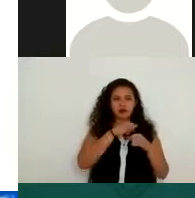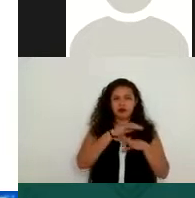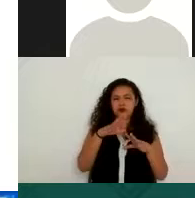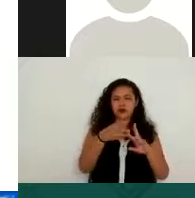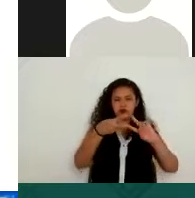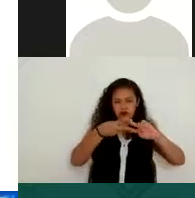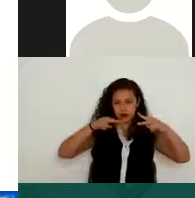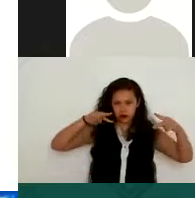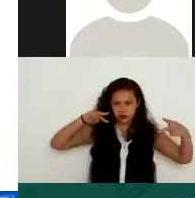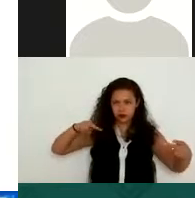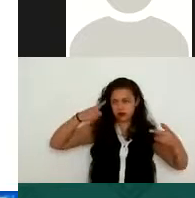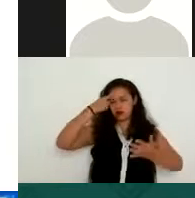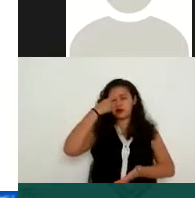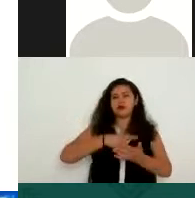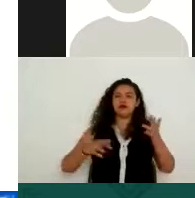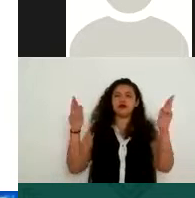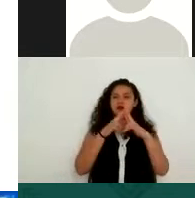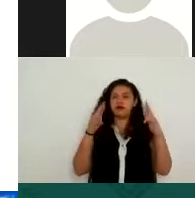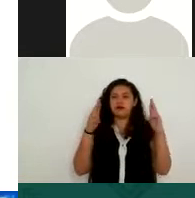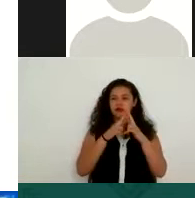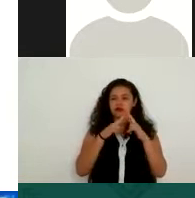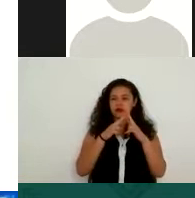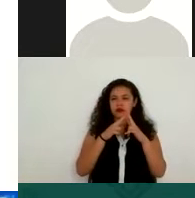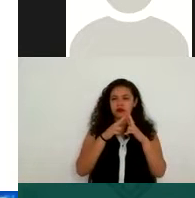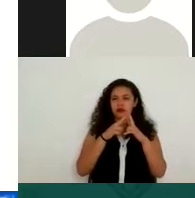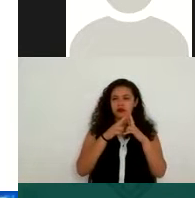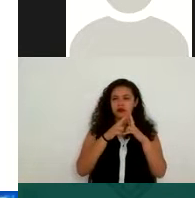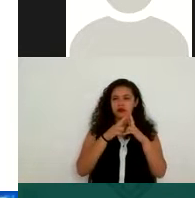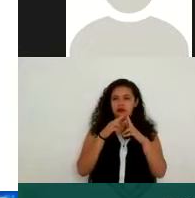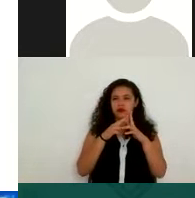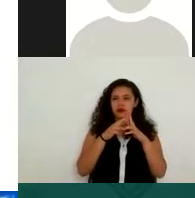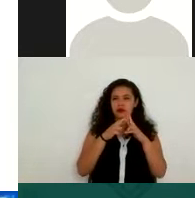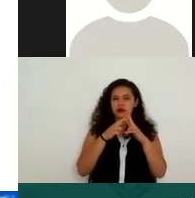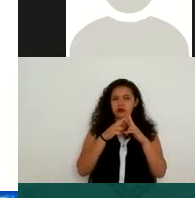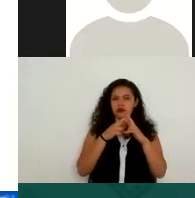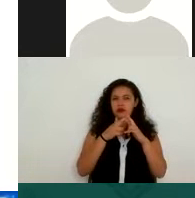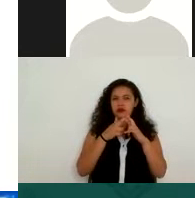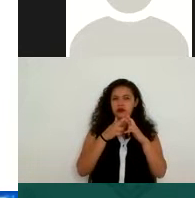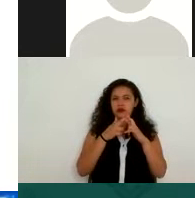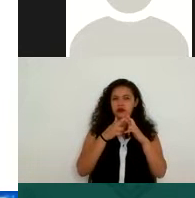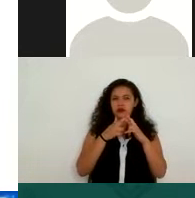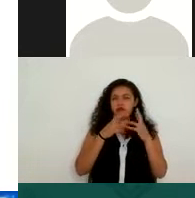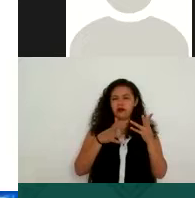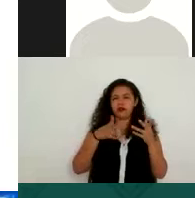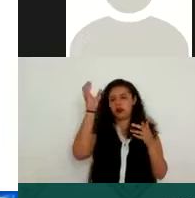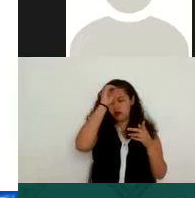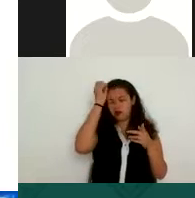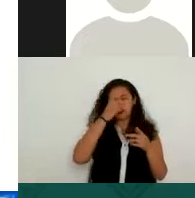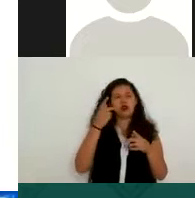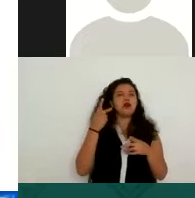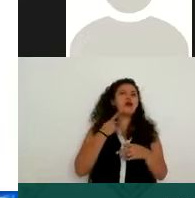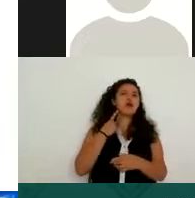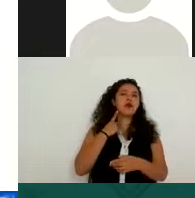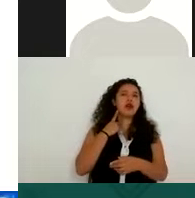creencias religiosas, filosóficas y morales, la afiliación sindical, opiniones políticas, y preferencia sexual.